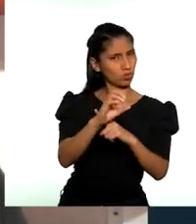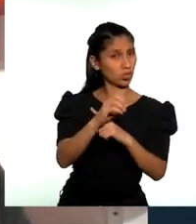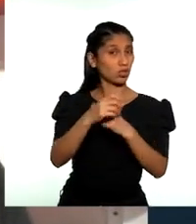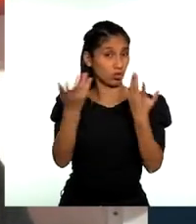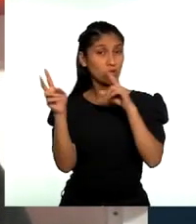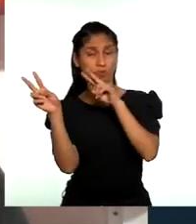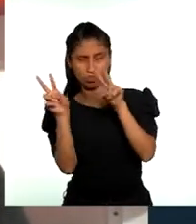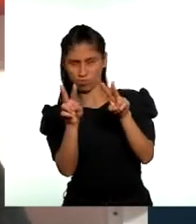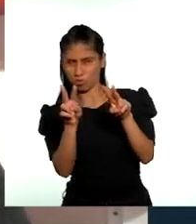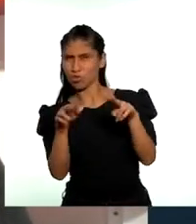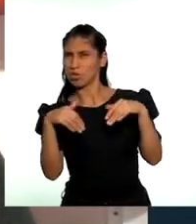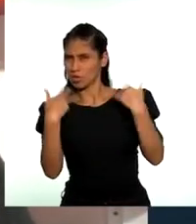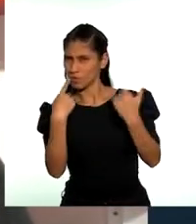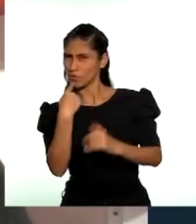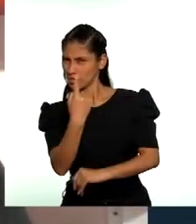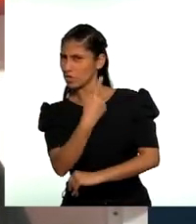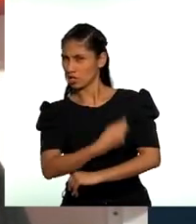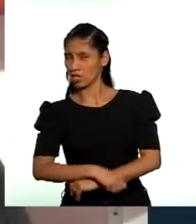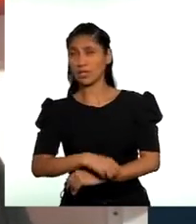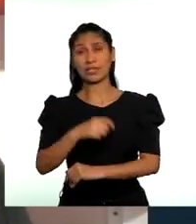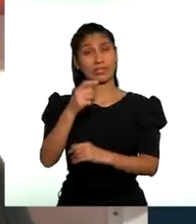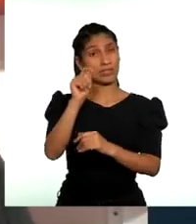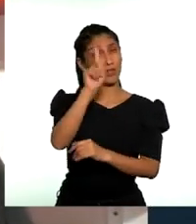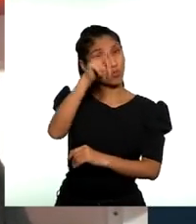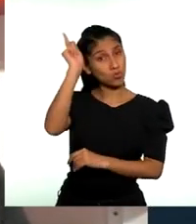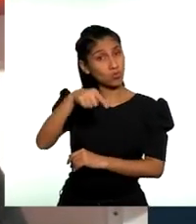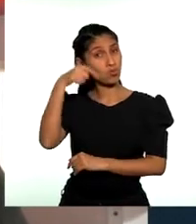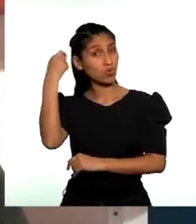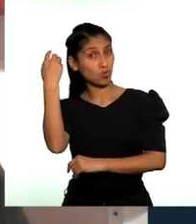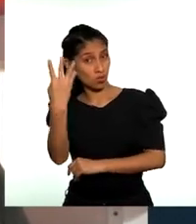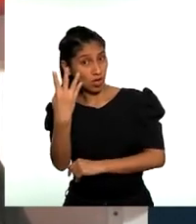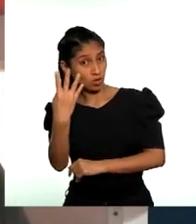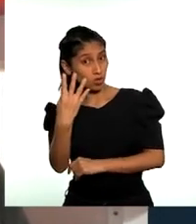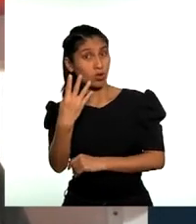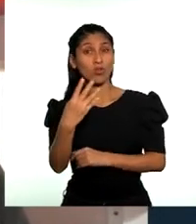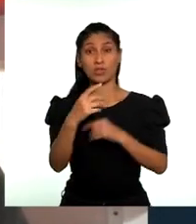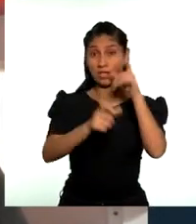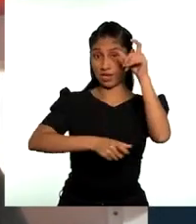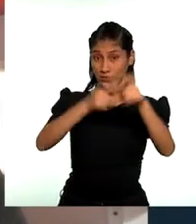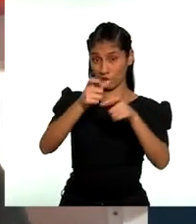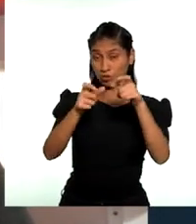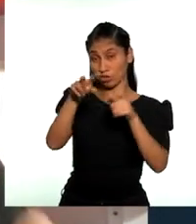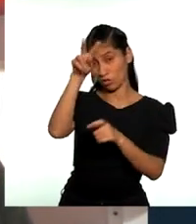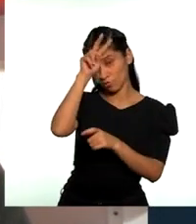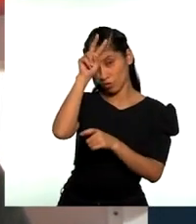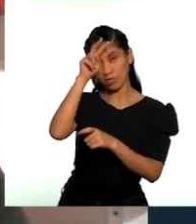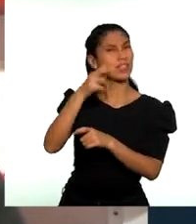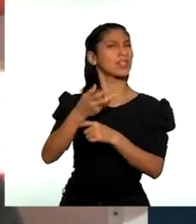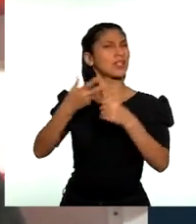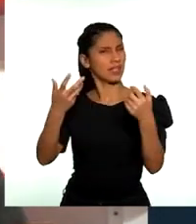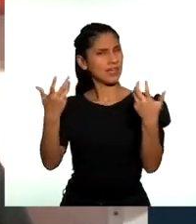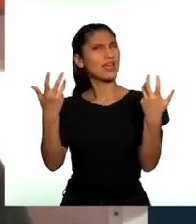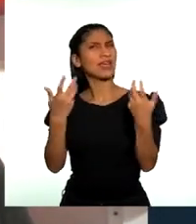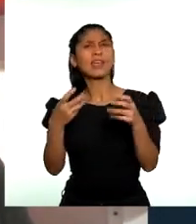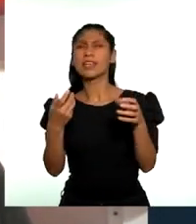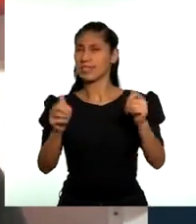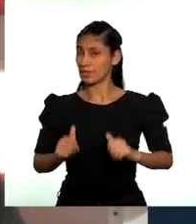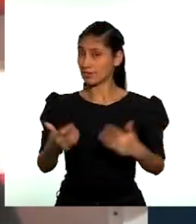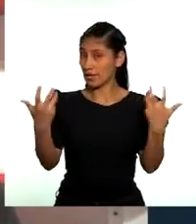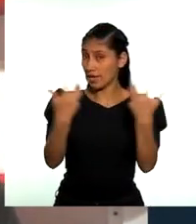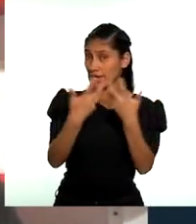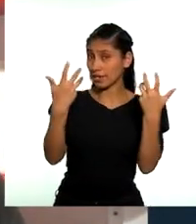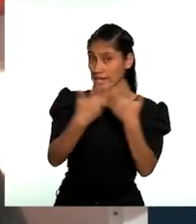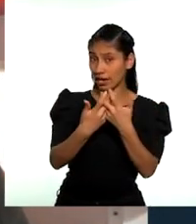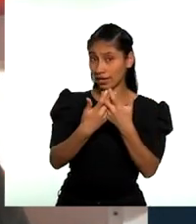afirmar que un cuarto de la población nacional, de la población peruana, pertenece a un pueblo indígena.